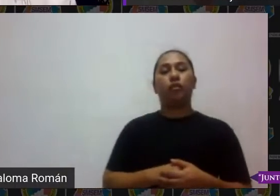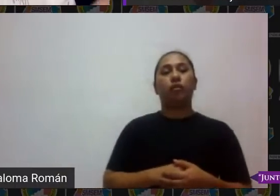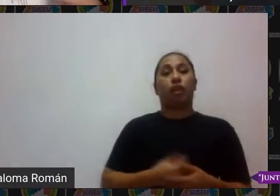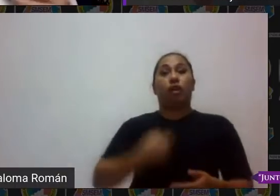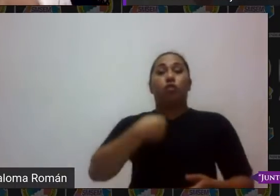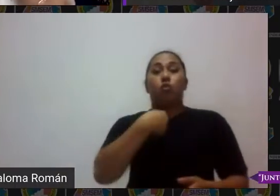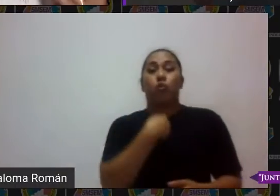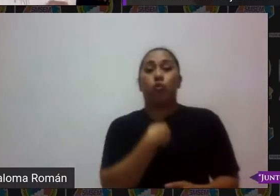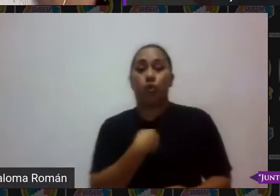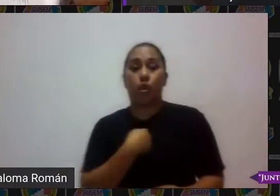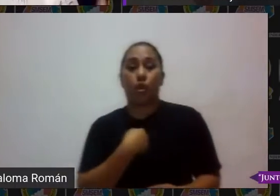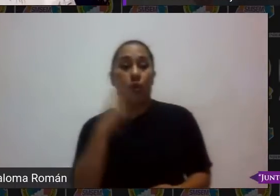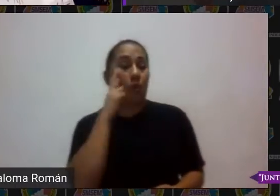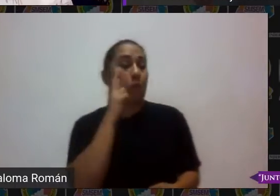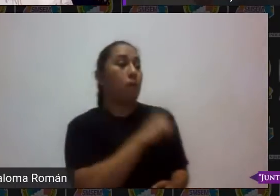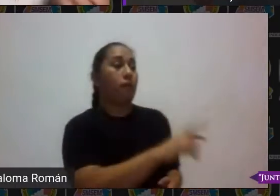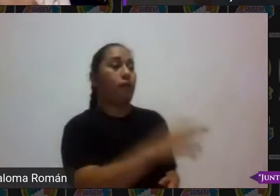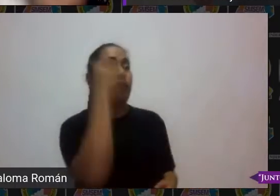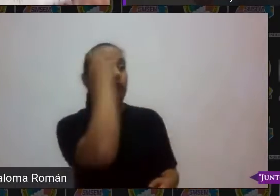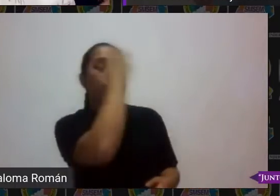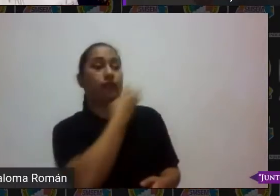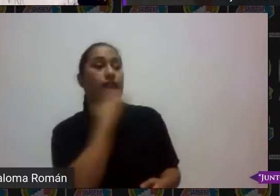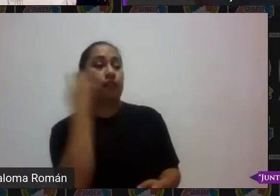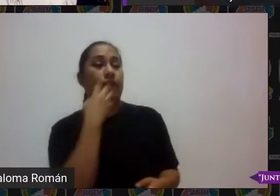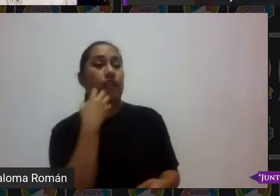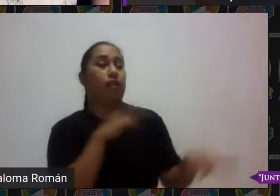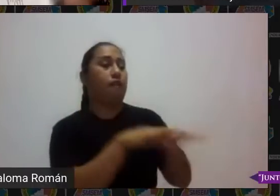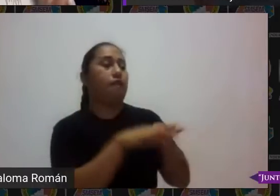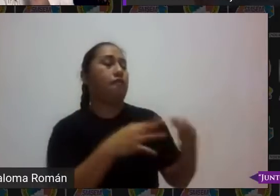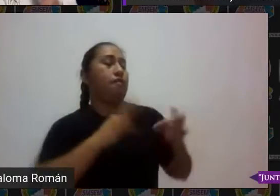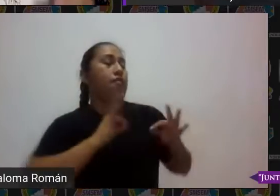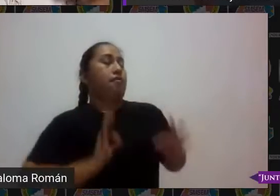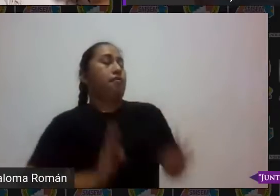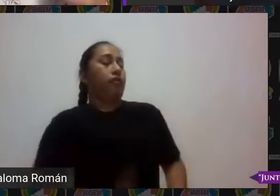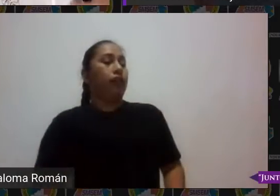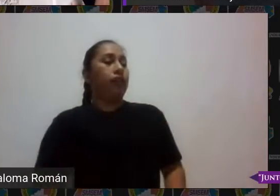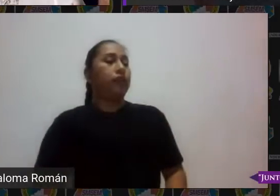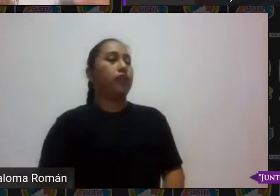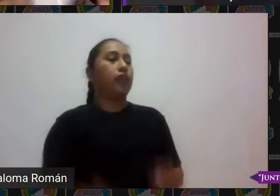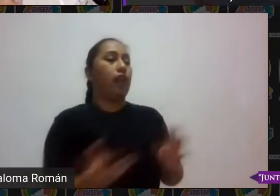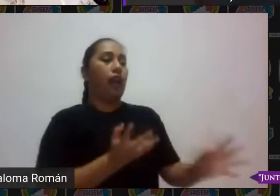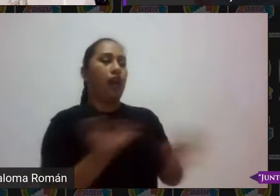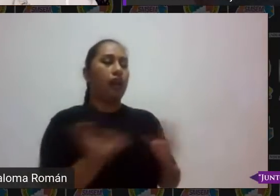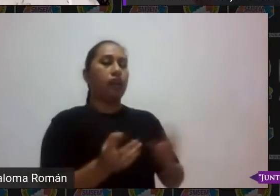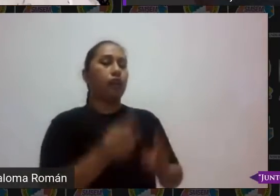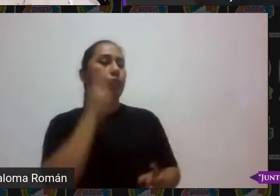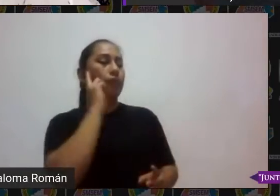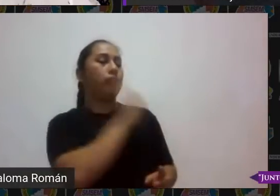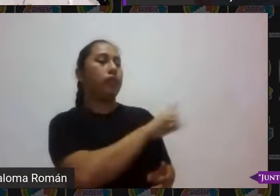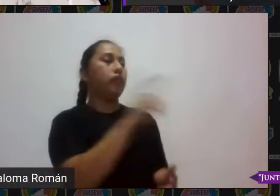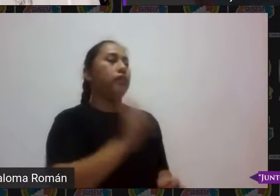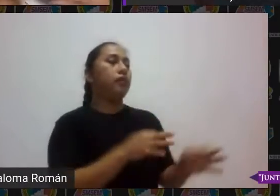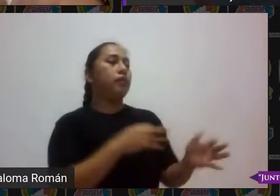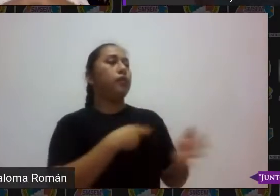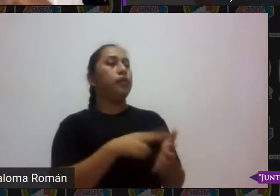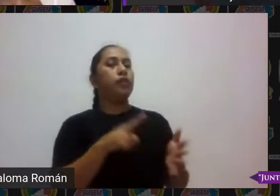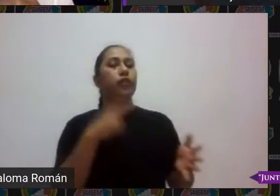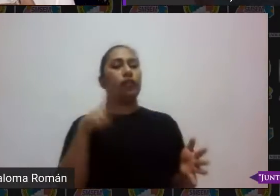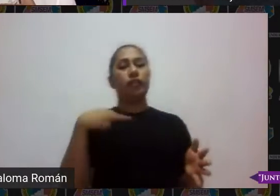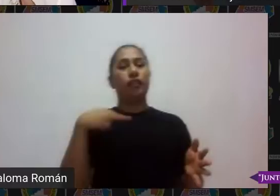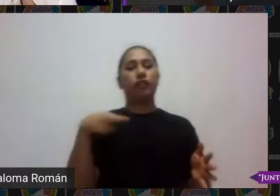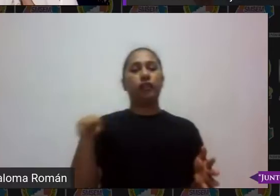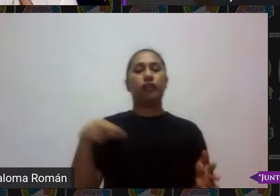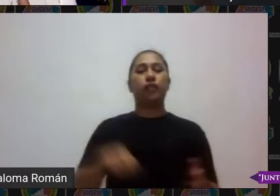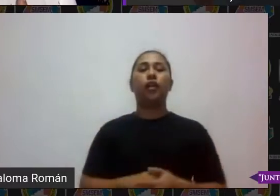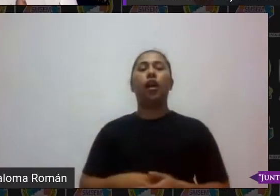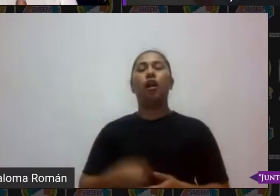maquillo y le hago a todos examen traje a la medida hago invisible sus necesidades entonces yo